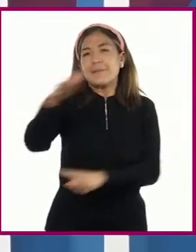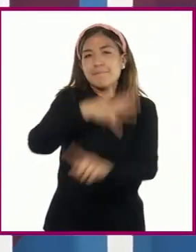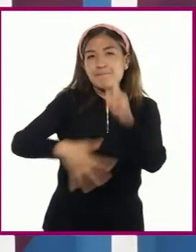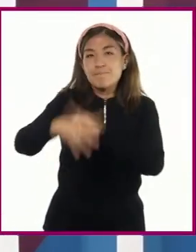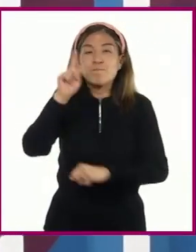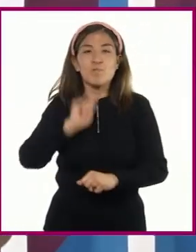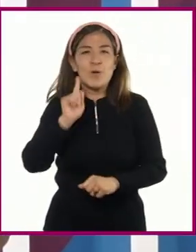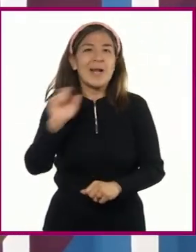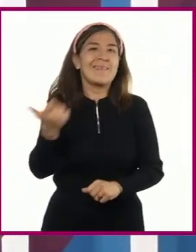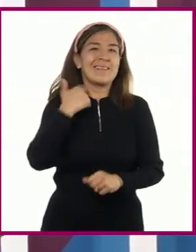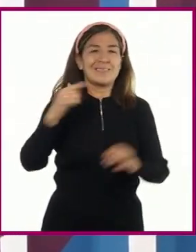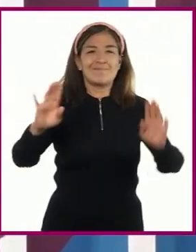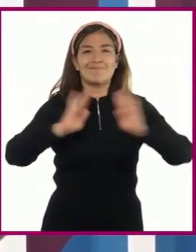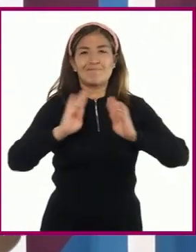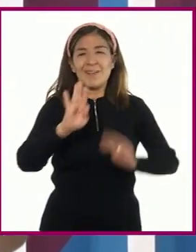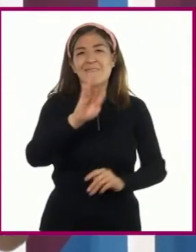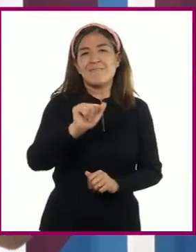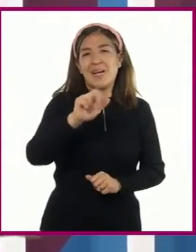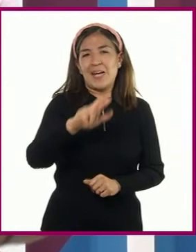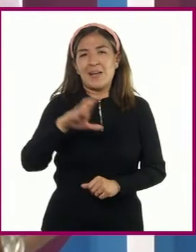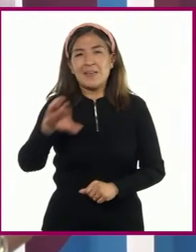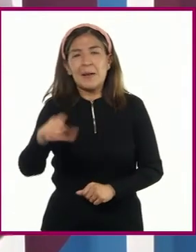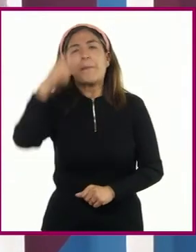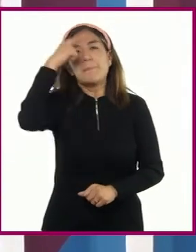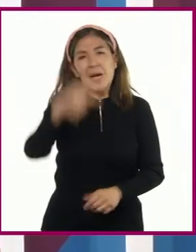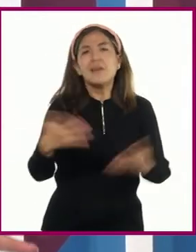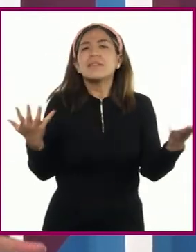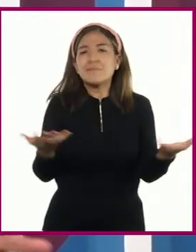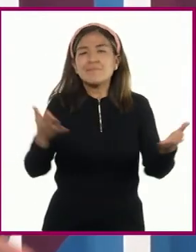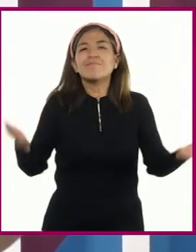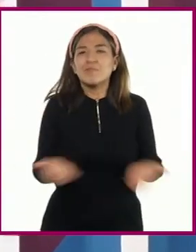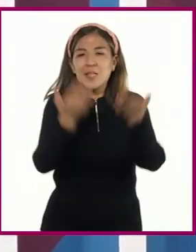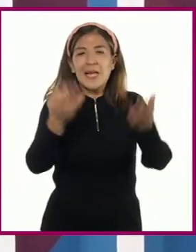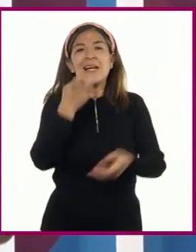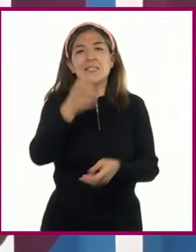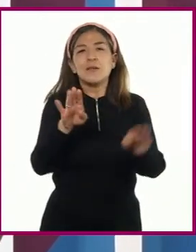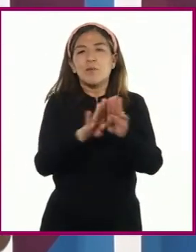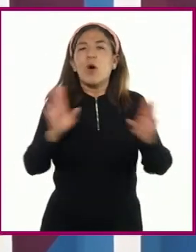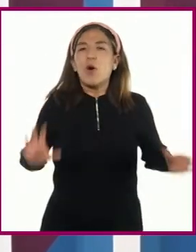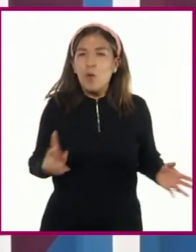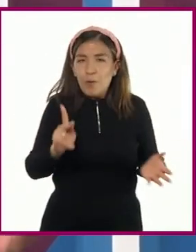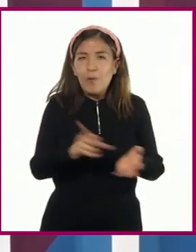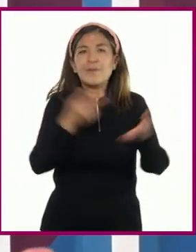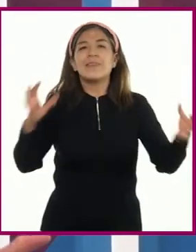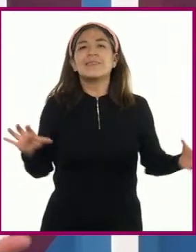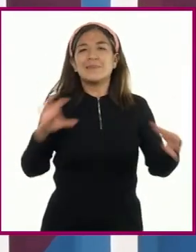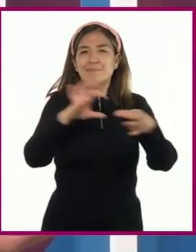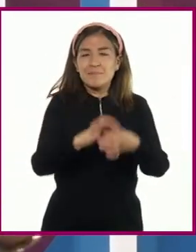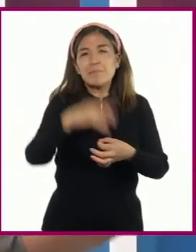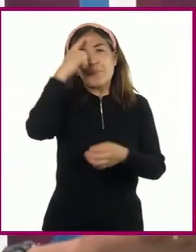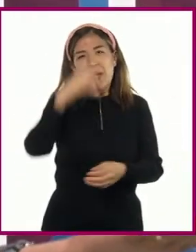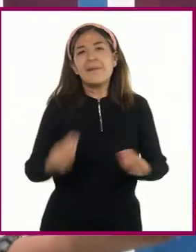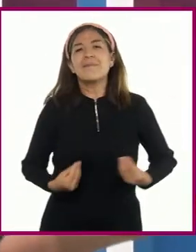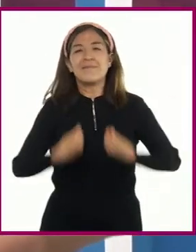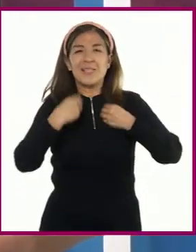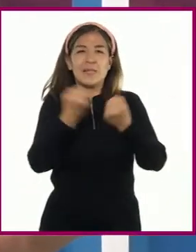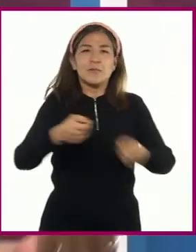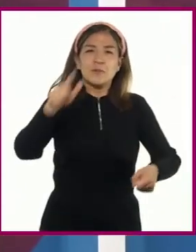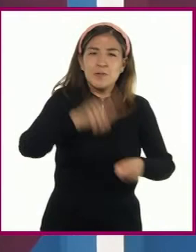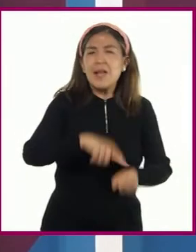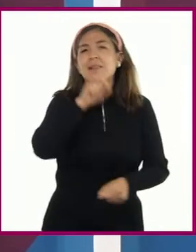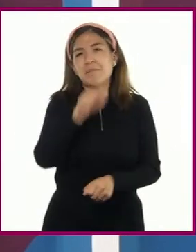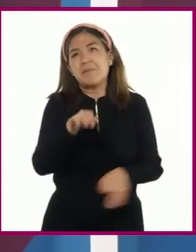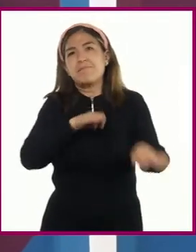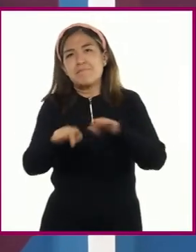mujeres excombatientes de FARC, para sacar adelante el proceso de reincorporación a la vida social y económica.